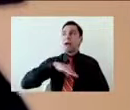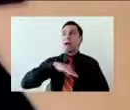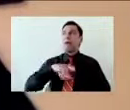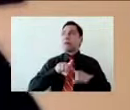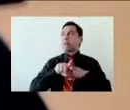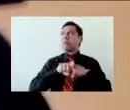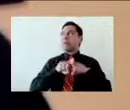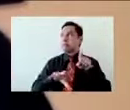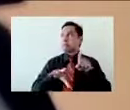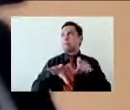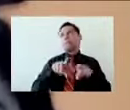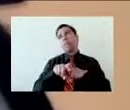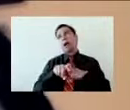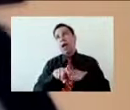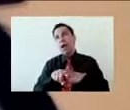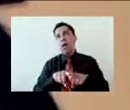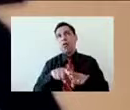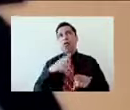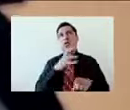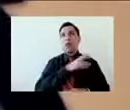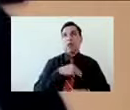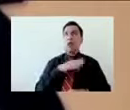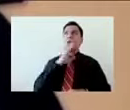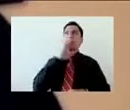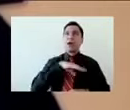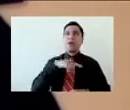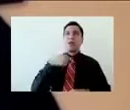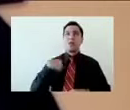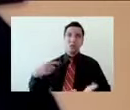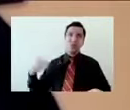utilizamos esa parte. Soy mala hermana porque no puedo ir,